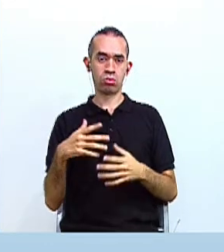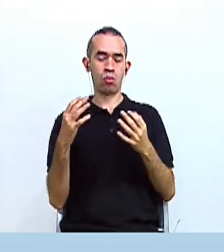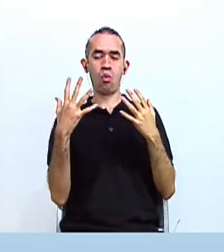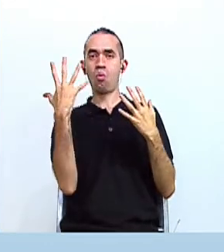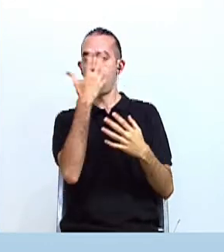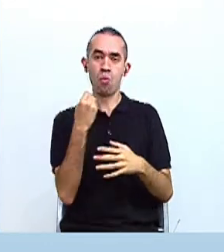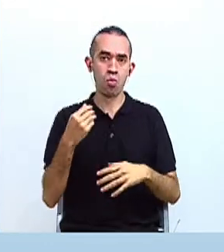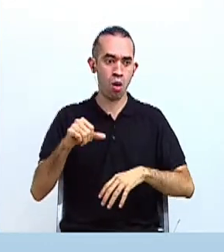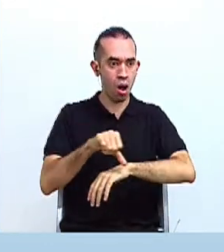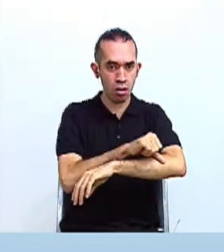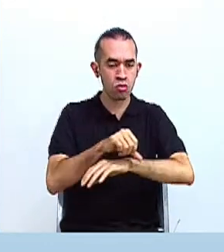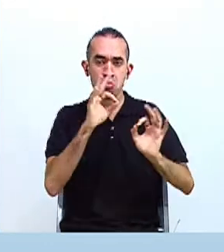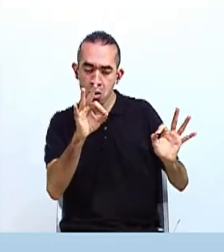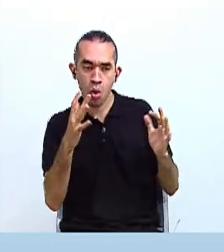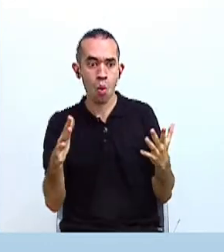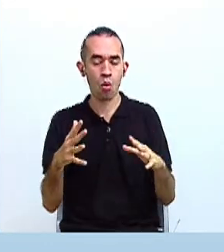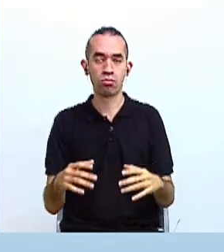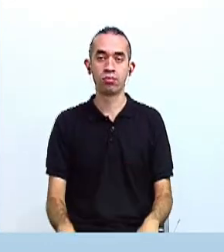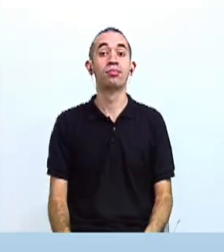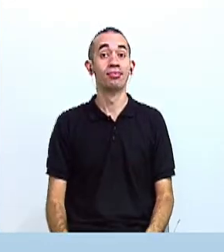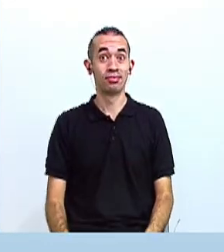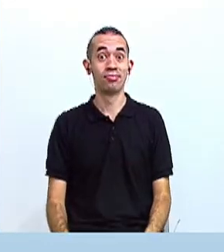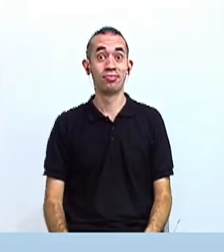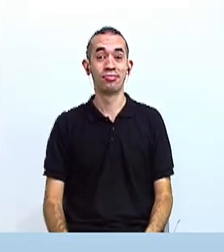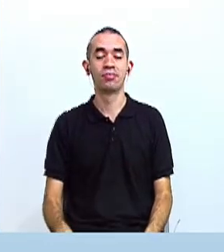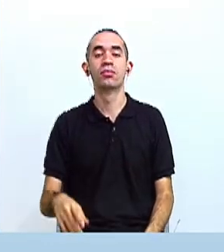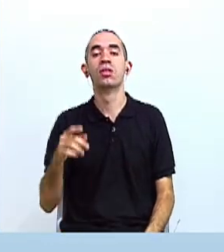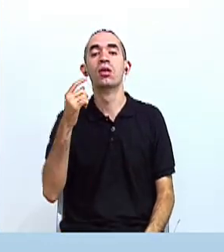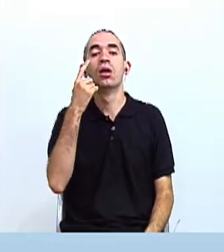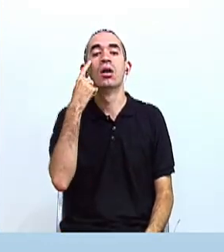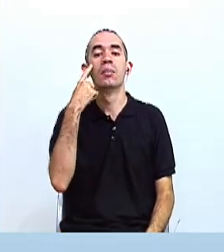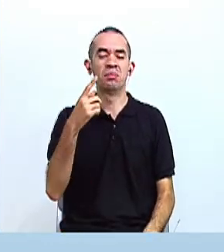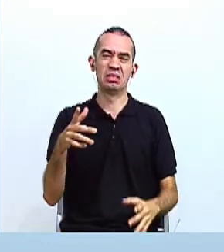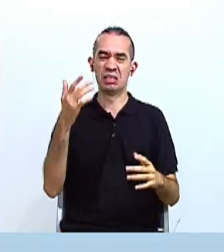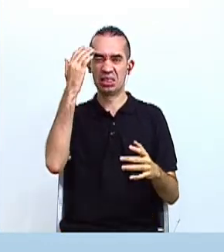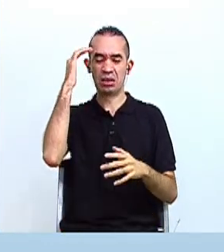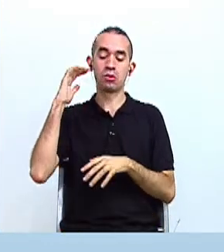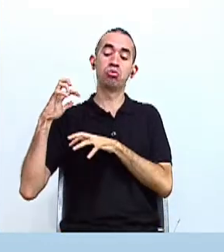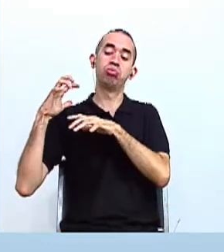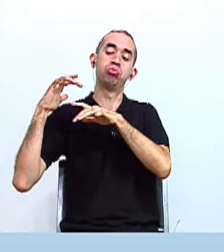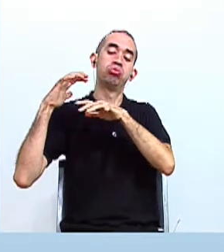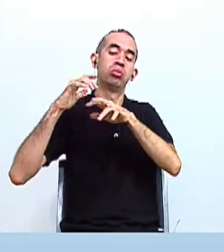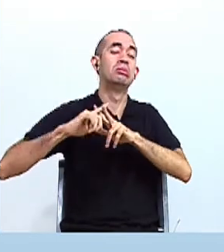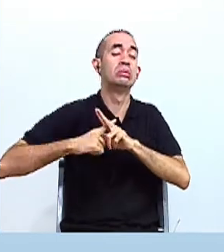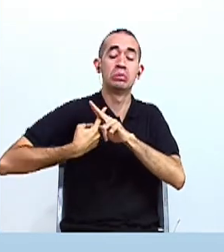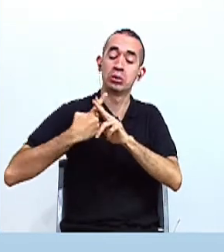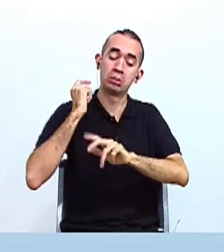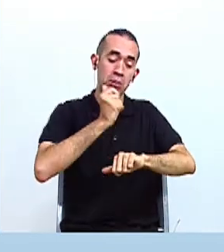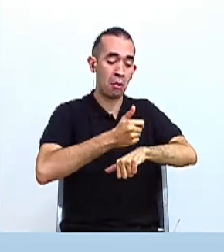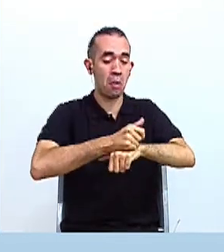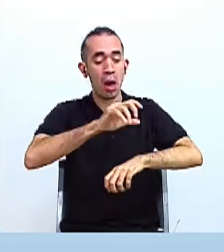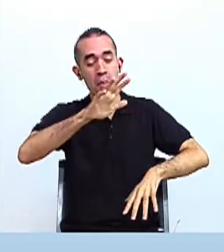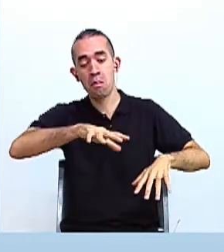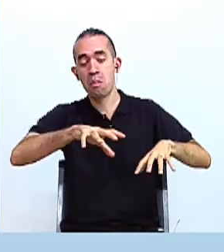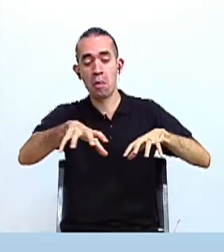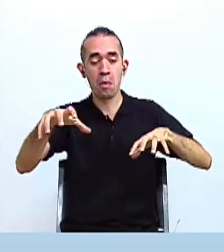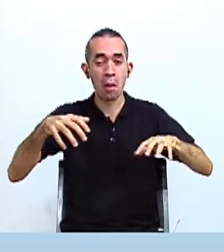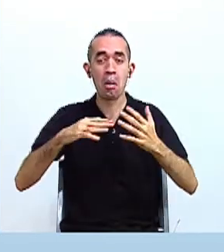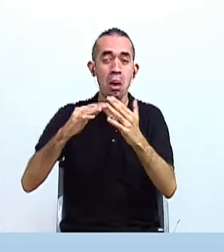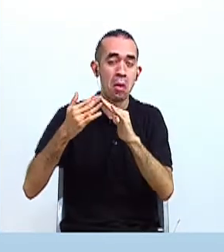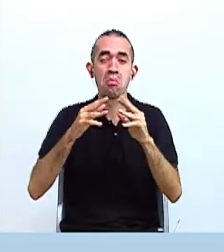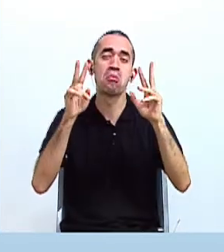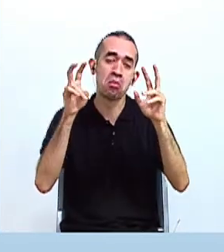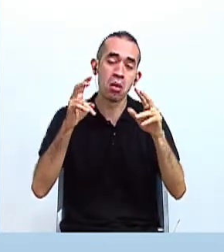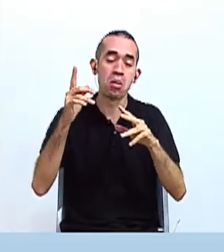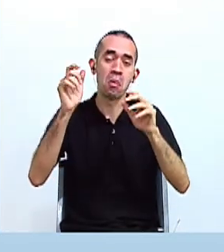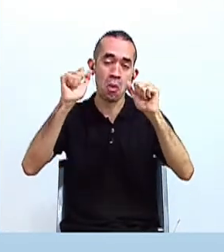cómo llegaron, cómo se asentaron, cómo se organizaron en los primeros años nuestros aborígenes, podemos intentar responder